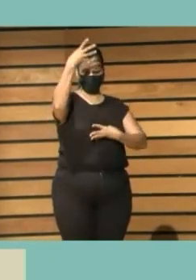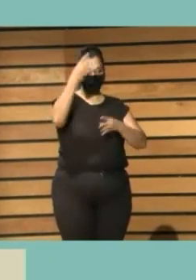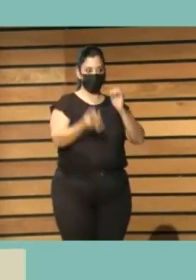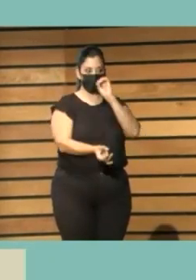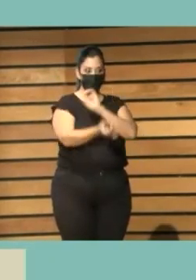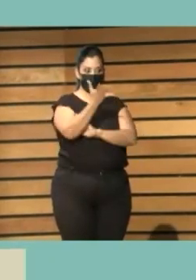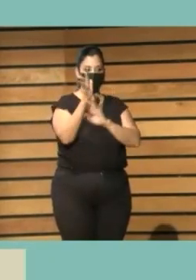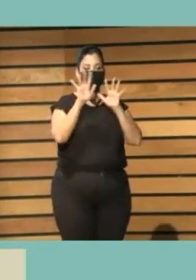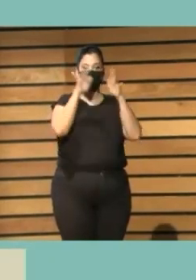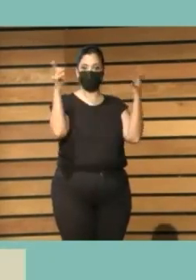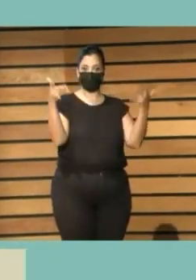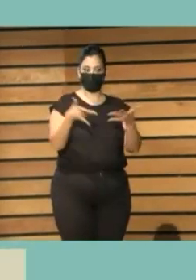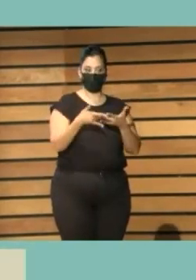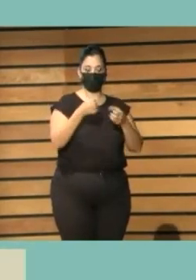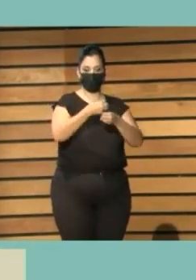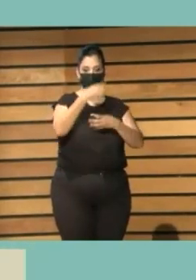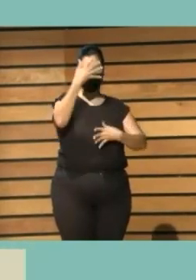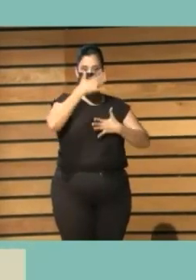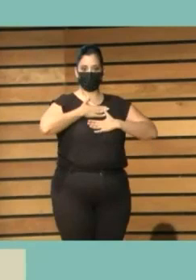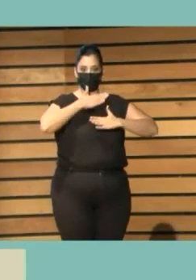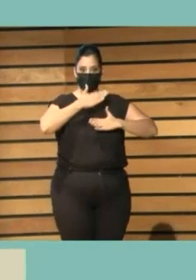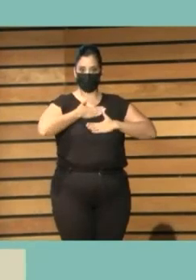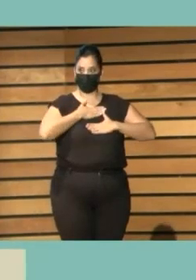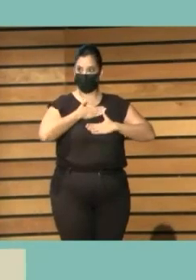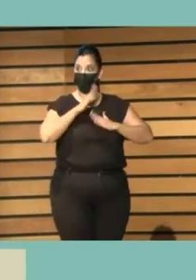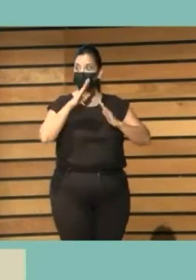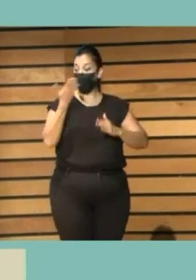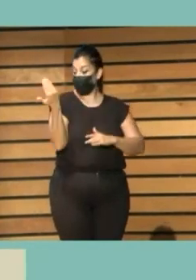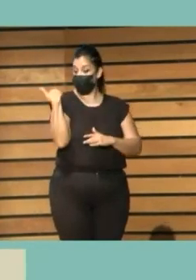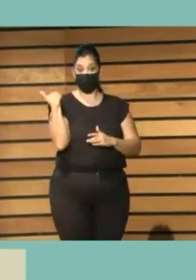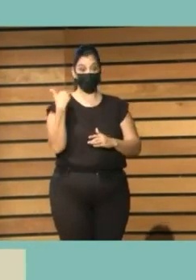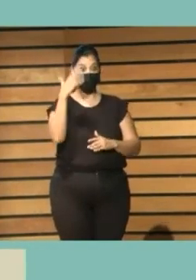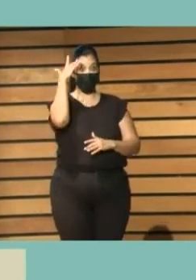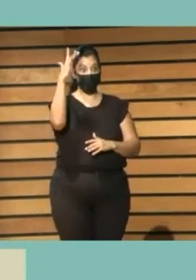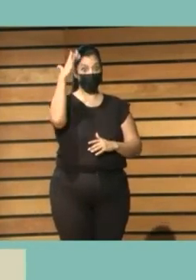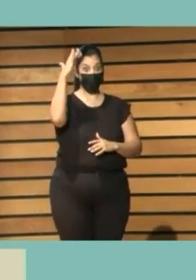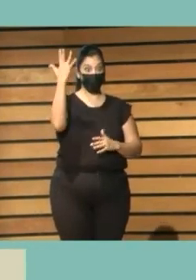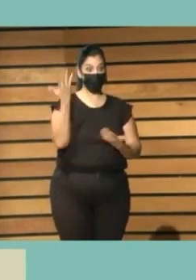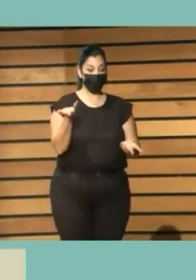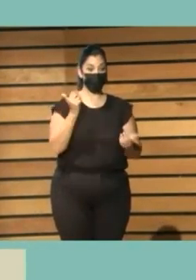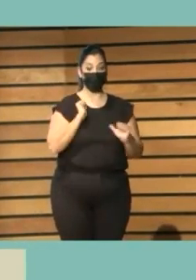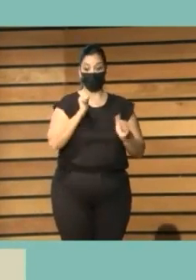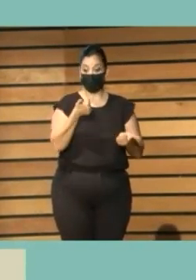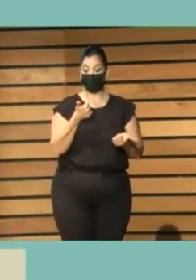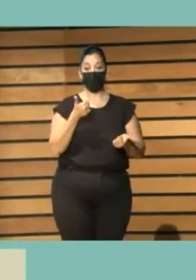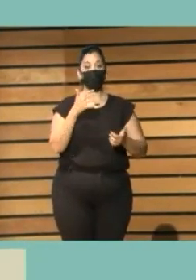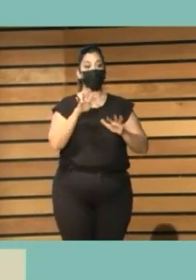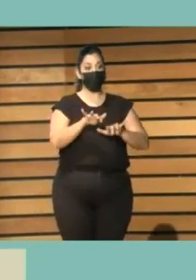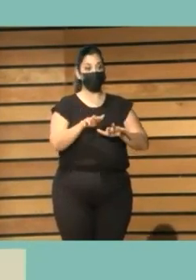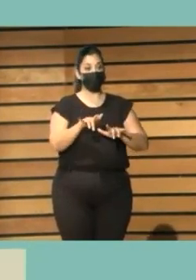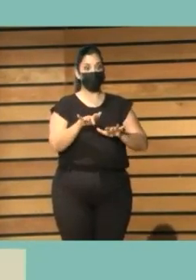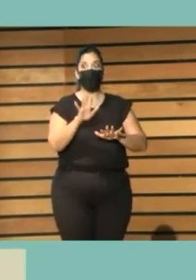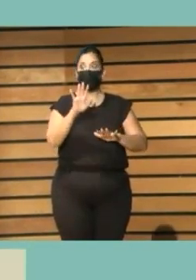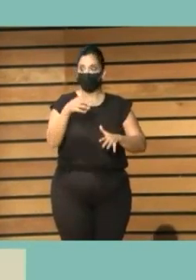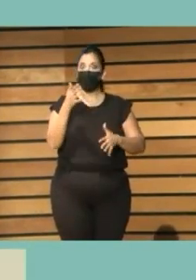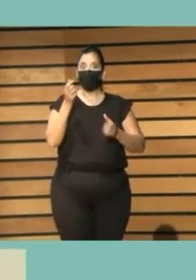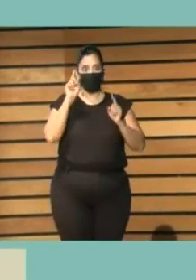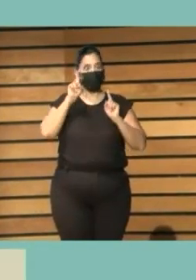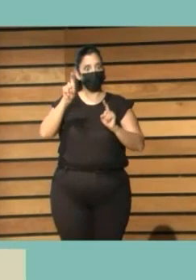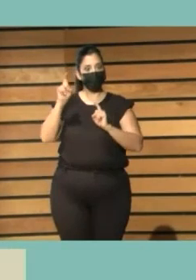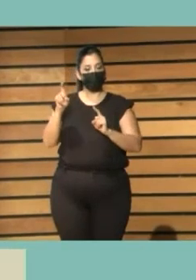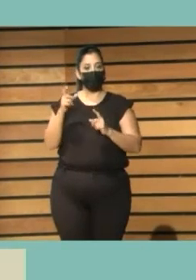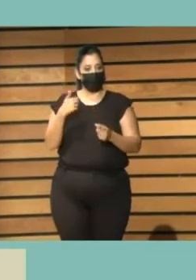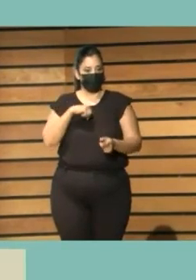blogs que ellos mismos, aquellos adolescentes a los que hay que rendir tributo por todo aquello que nos aportaron y nos enseñaron,